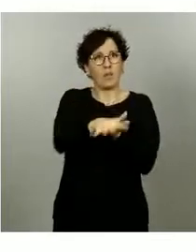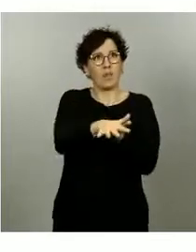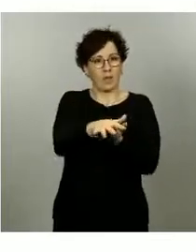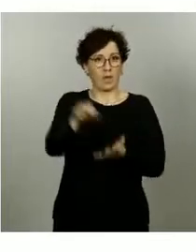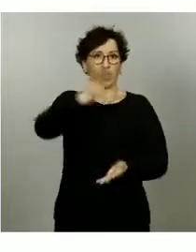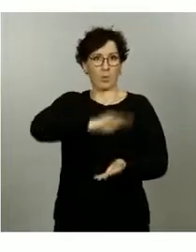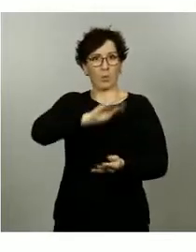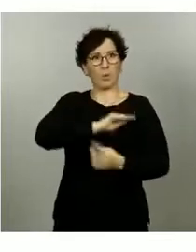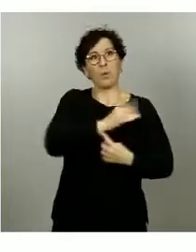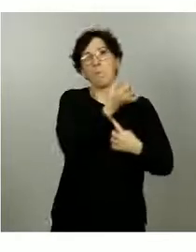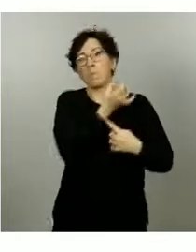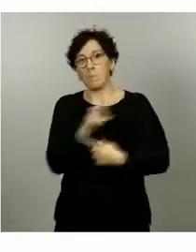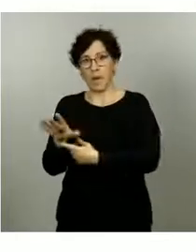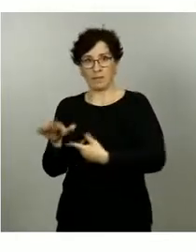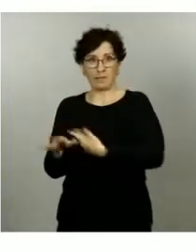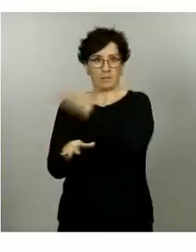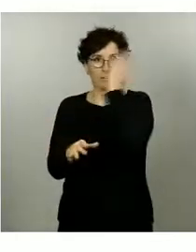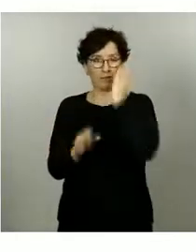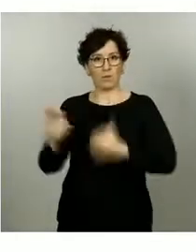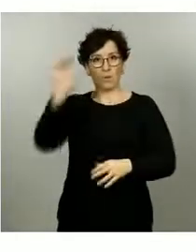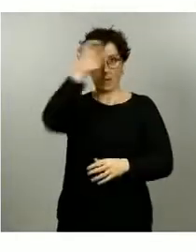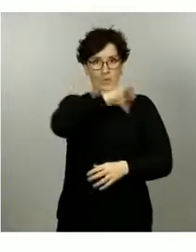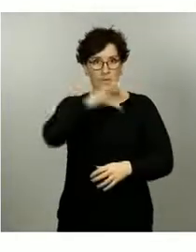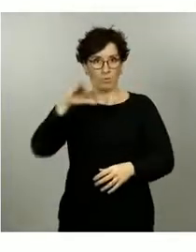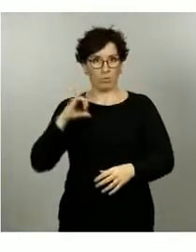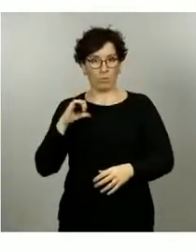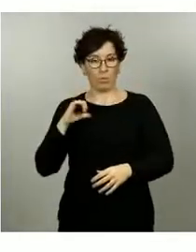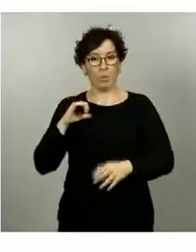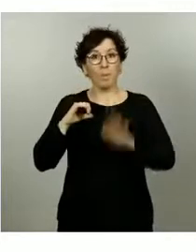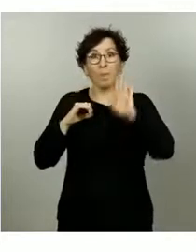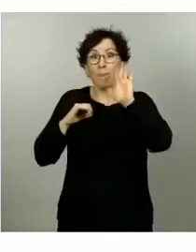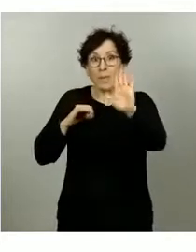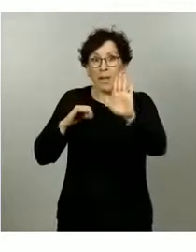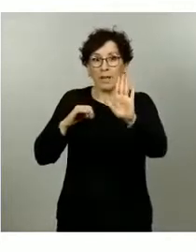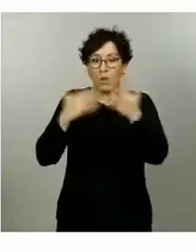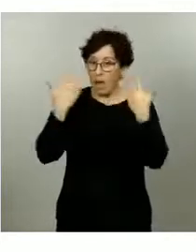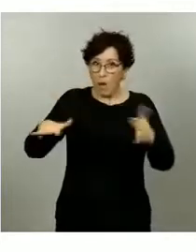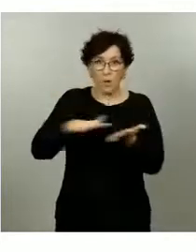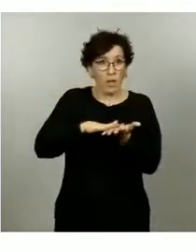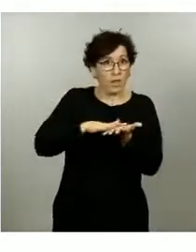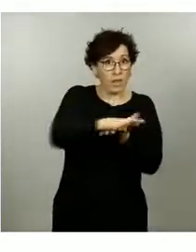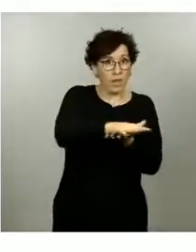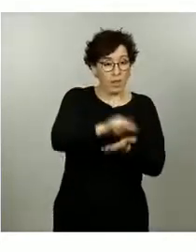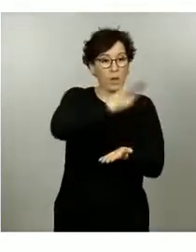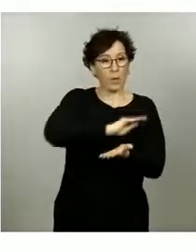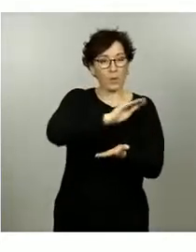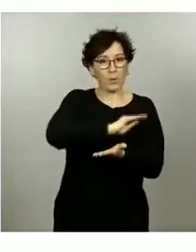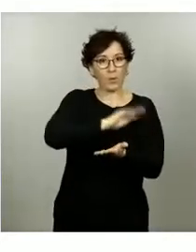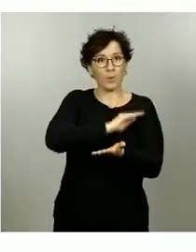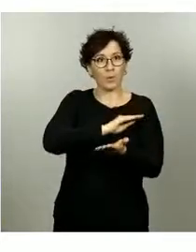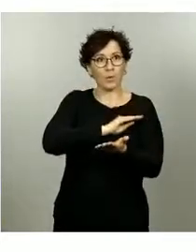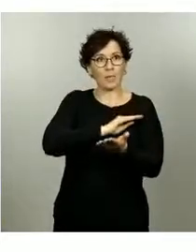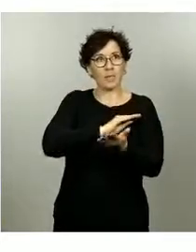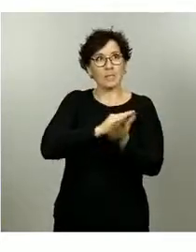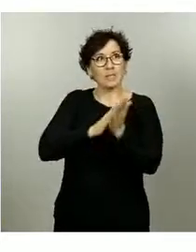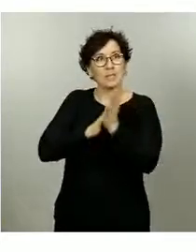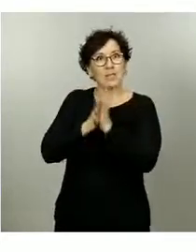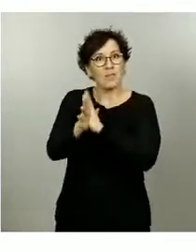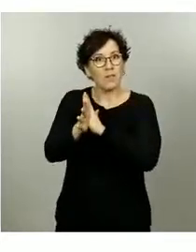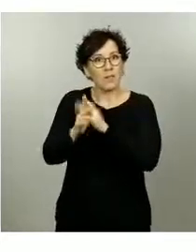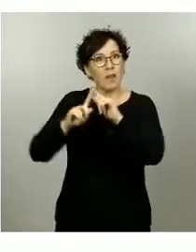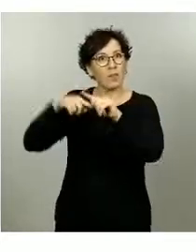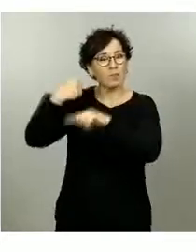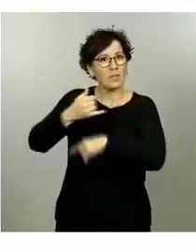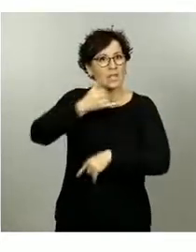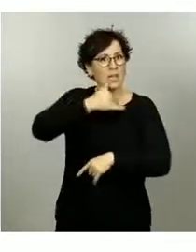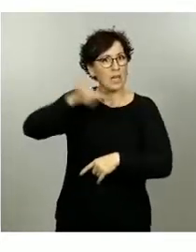que detectaban y notificaban, ha tenido una incidencia muy superior al resto de las comunidades autónomas, pero eso no significaba,